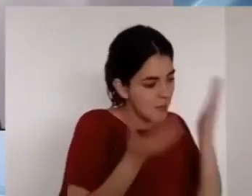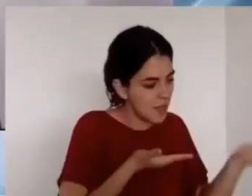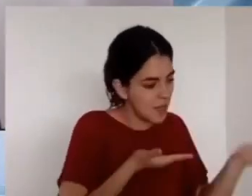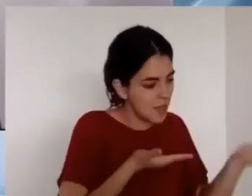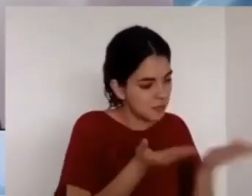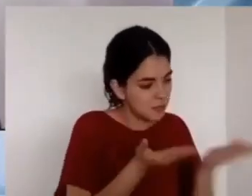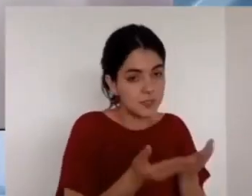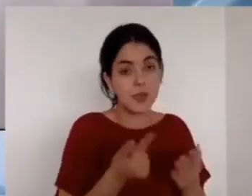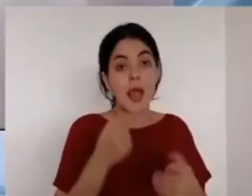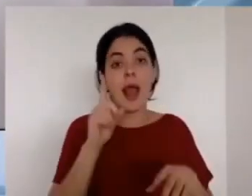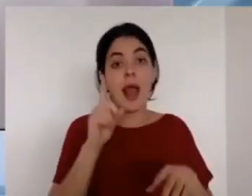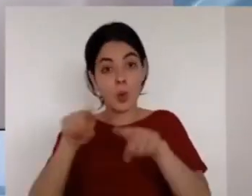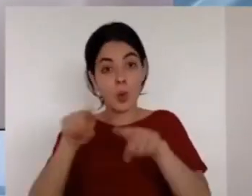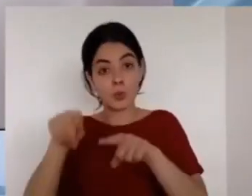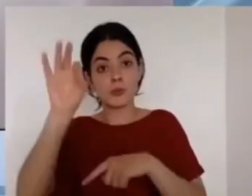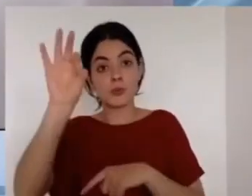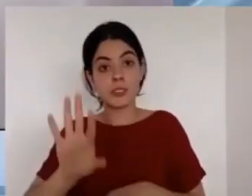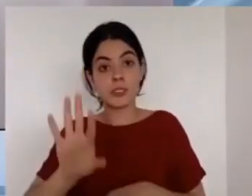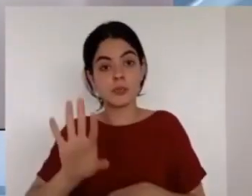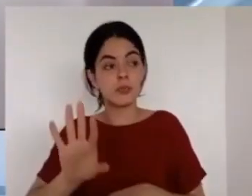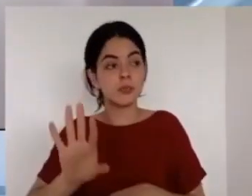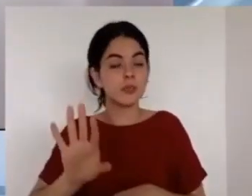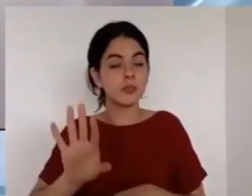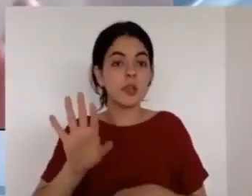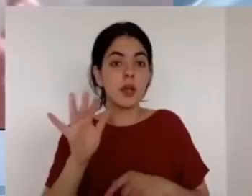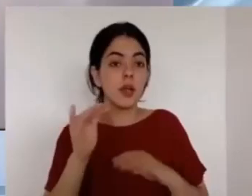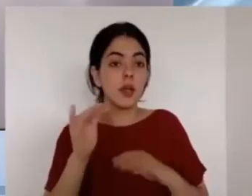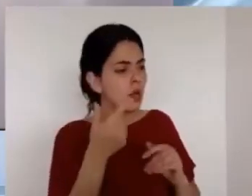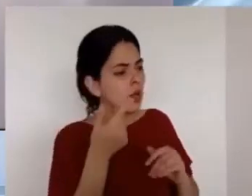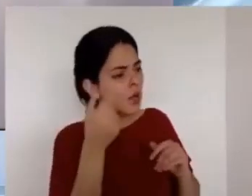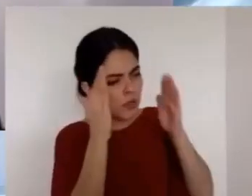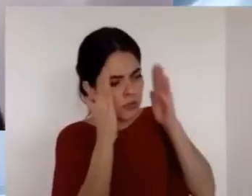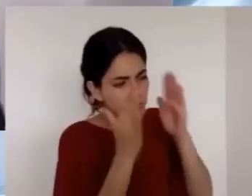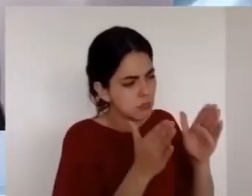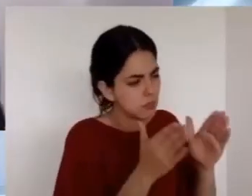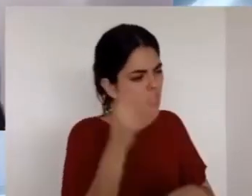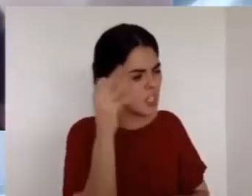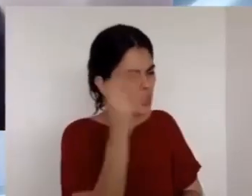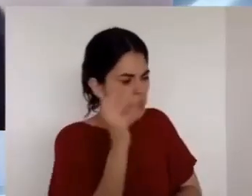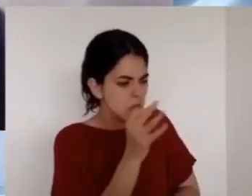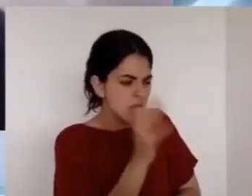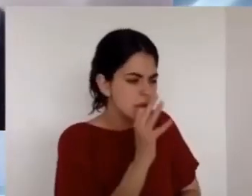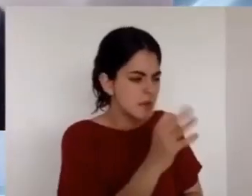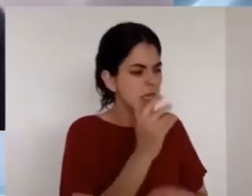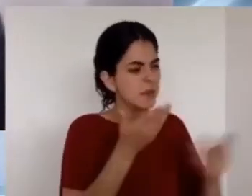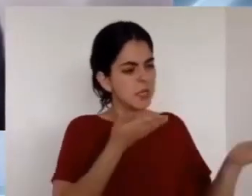no enamorarnos de los milagros de la predicación enamorarnos del Dios que predicamos